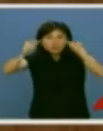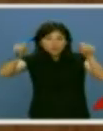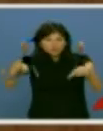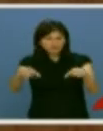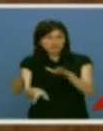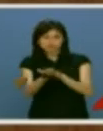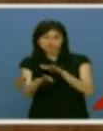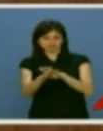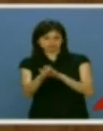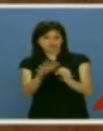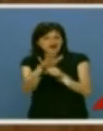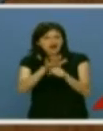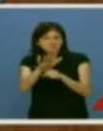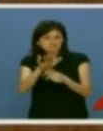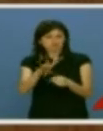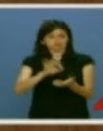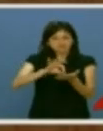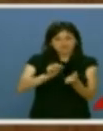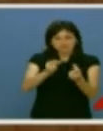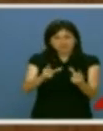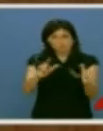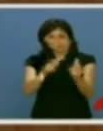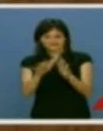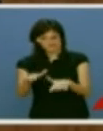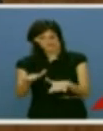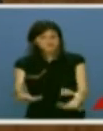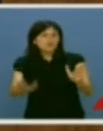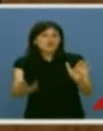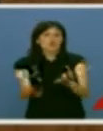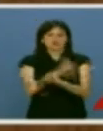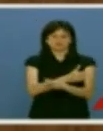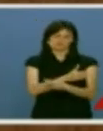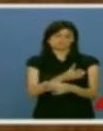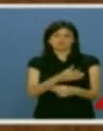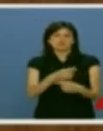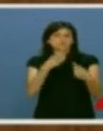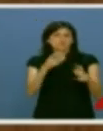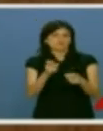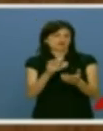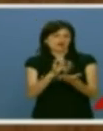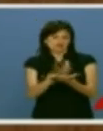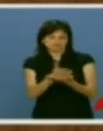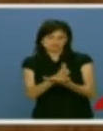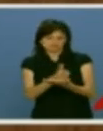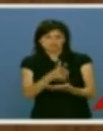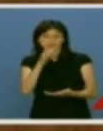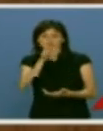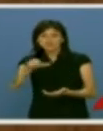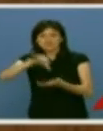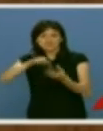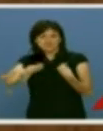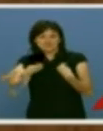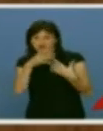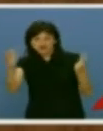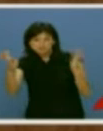continuar siendo el ámbito de prestación de los servicios de la Junta, pero para ello muchas veces no necesita intermediarios. Los ciudadanos con la que está